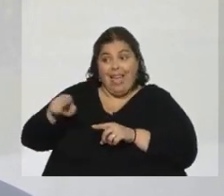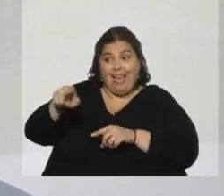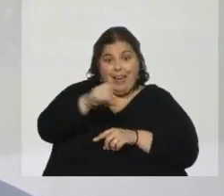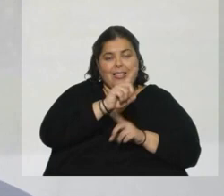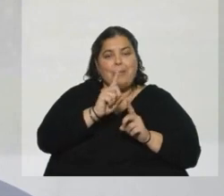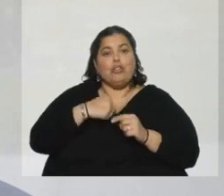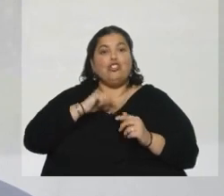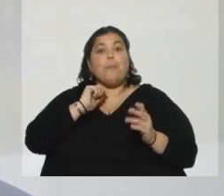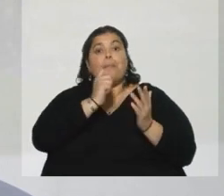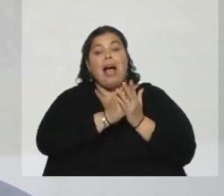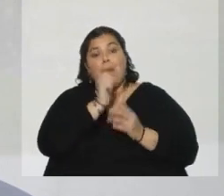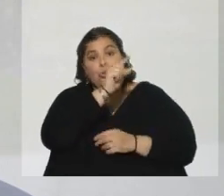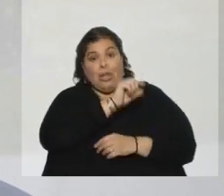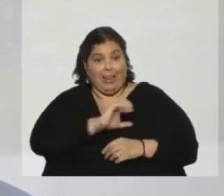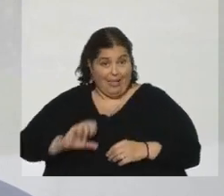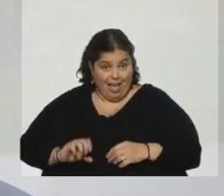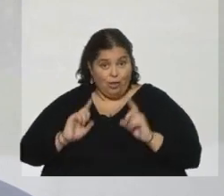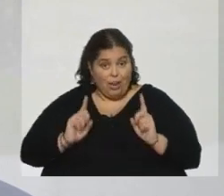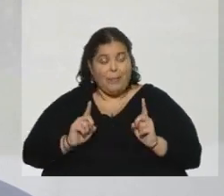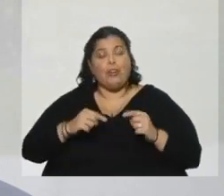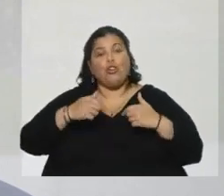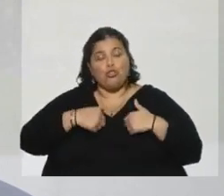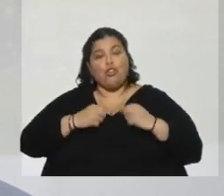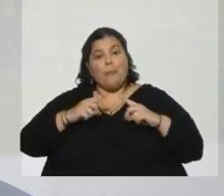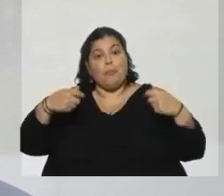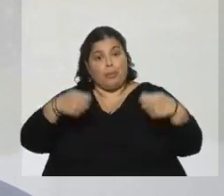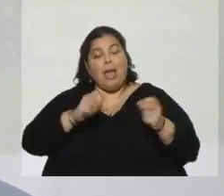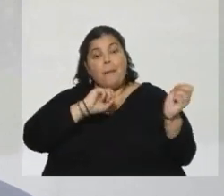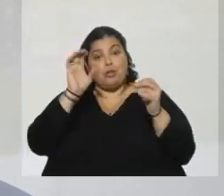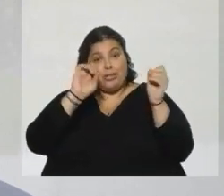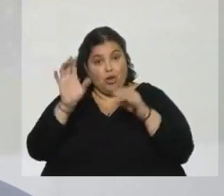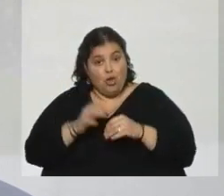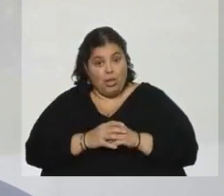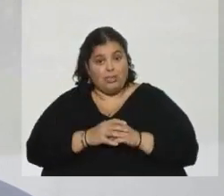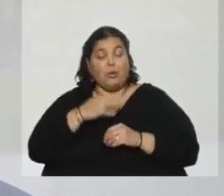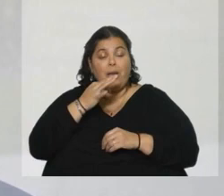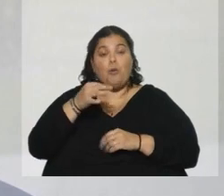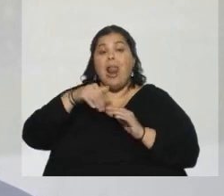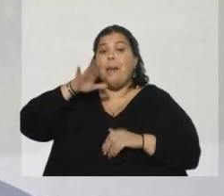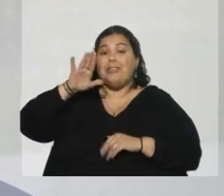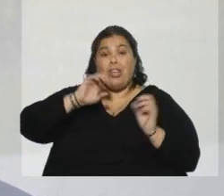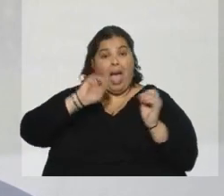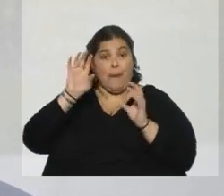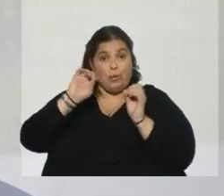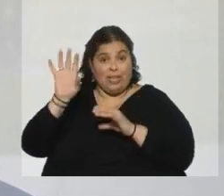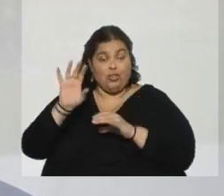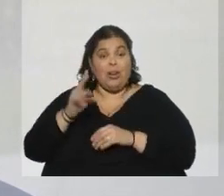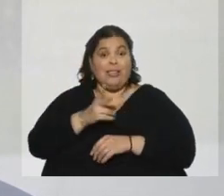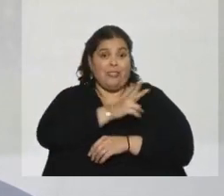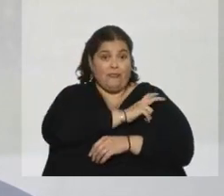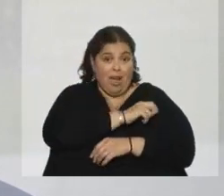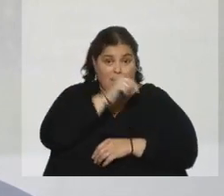un canon al Estado. Contribuimos a las exportaciones. Hoy, en su mayoría, las exportaciones de pharma están